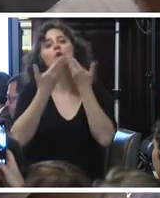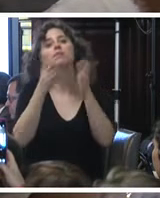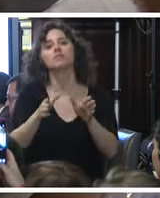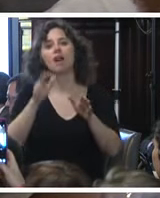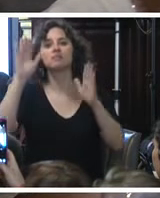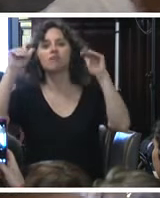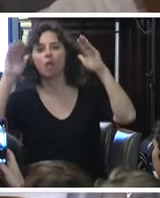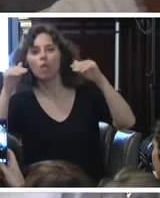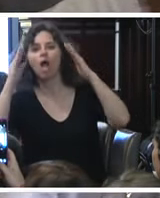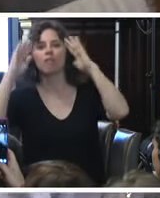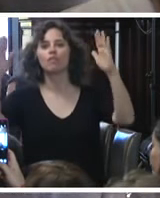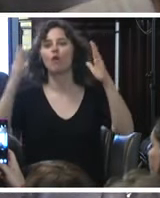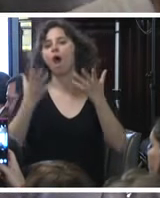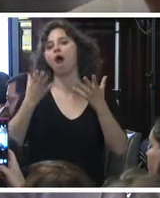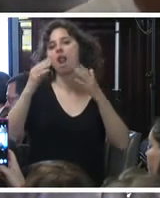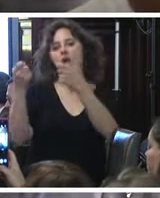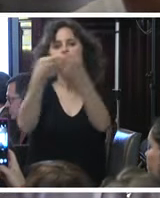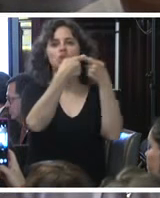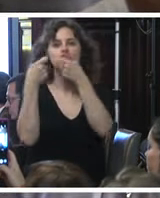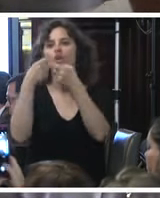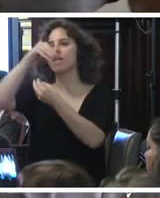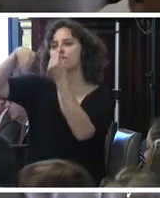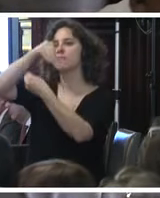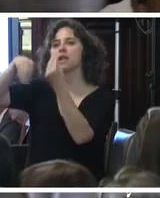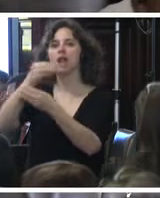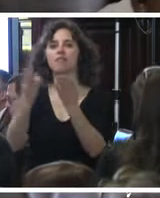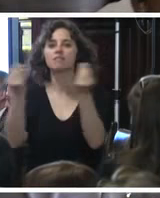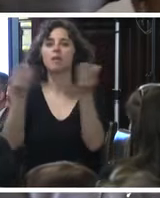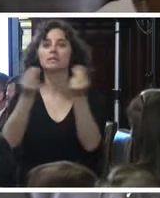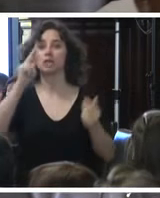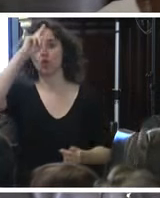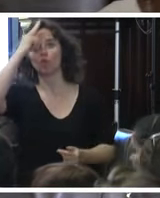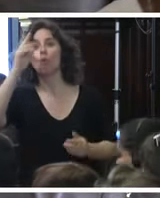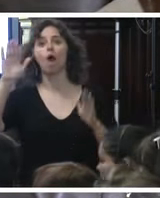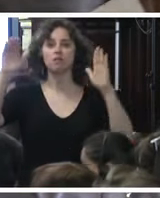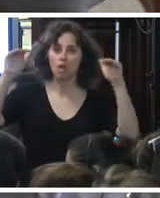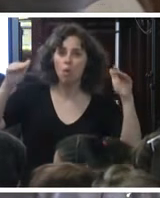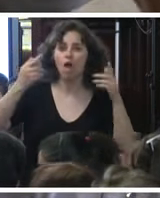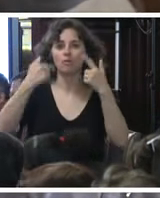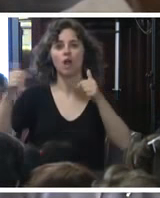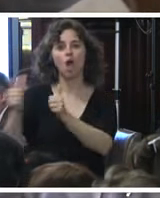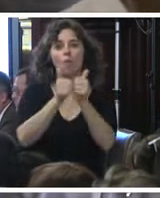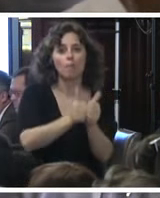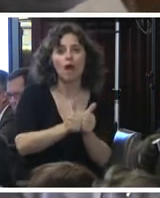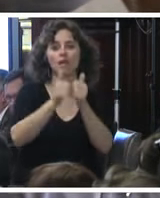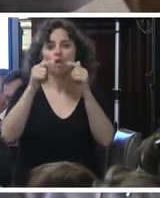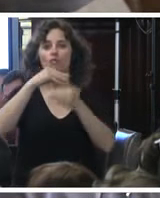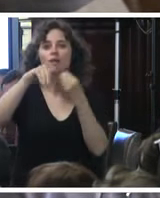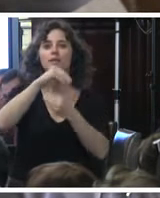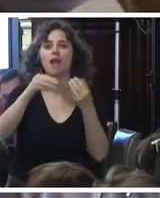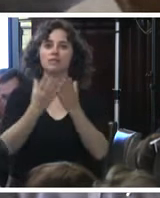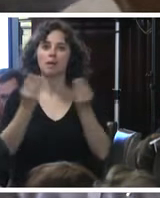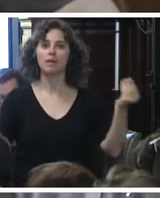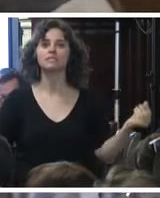un saludo especial a las asociaciones de familiares de desaparecidos del Uruguay, que nos acompañan, a los familiares de desaparecidos de